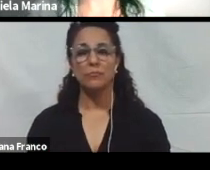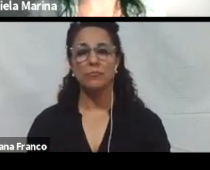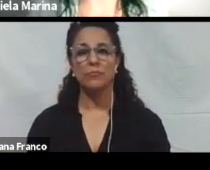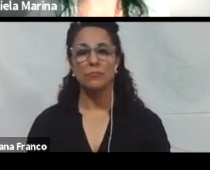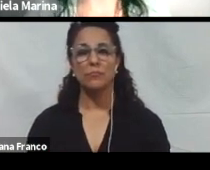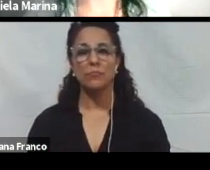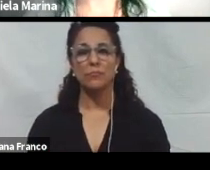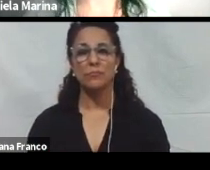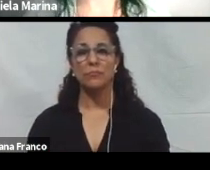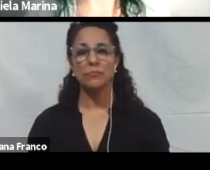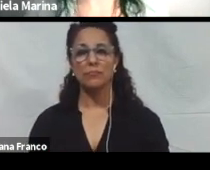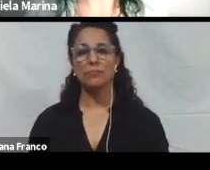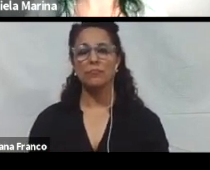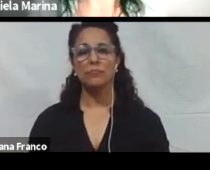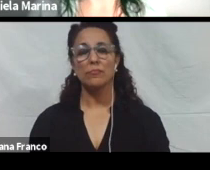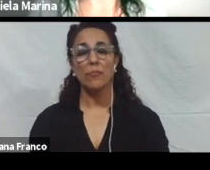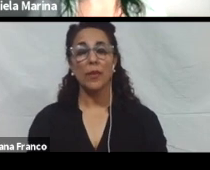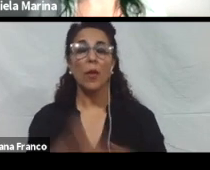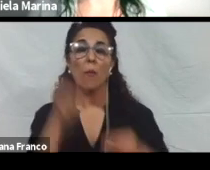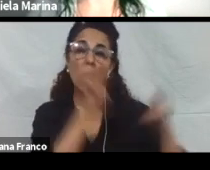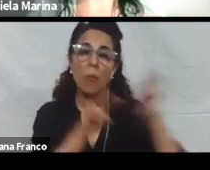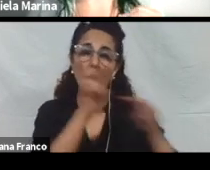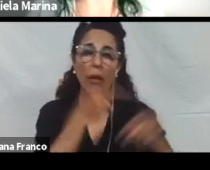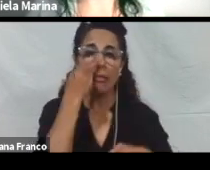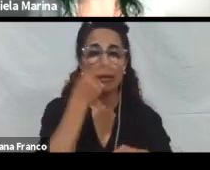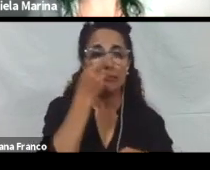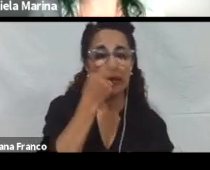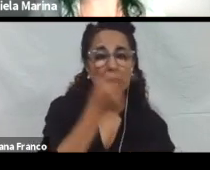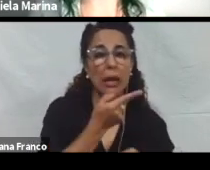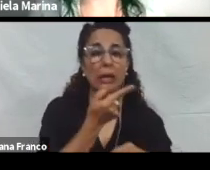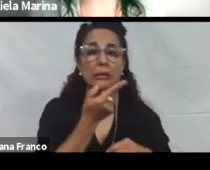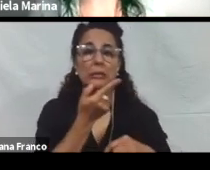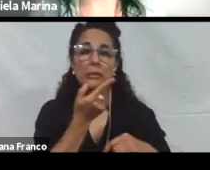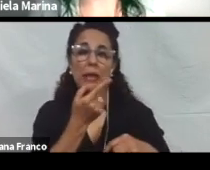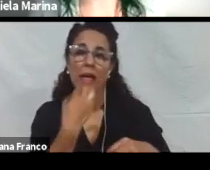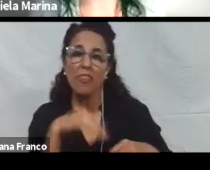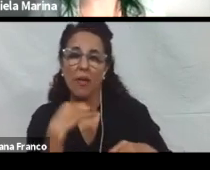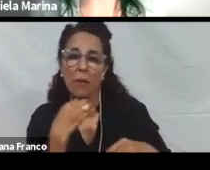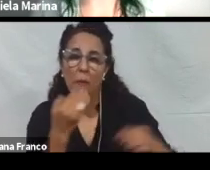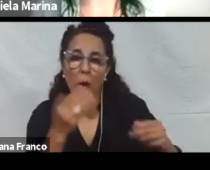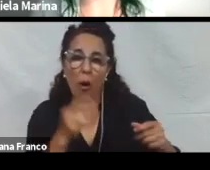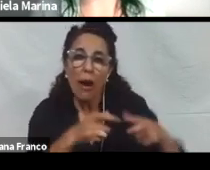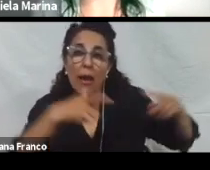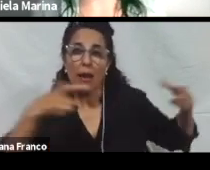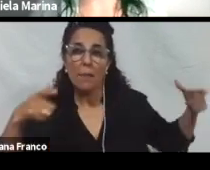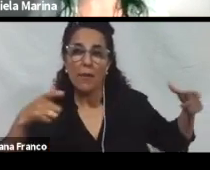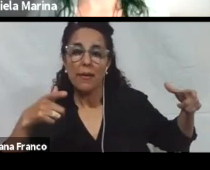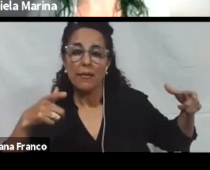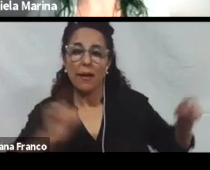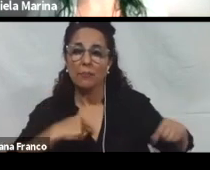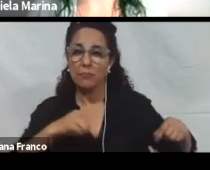Búsqueda de interés nos indica que debemos incrementar elecciones individuales y la autonomía.